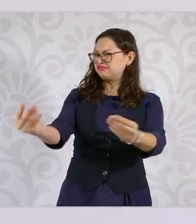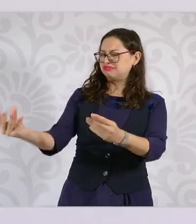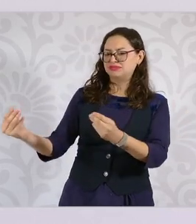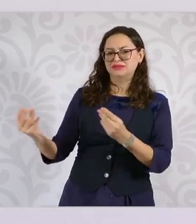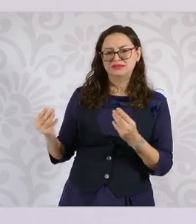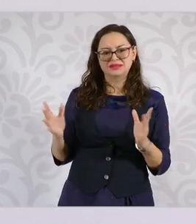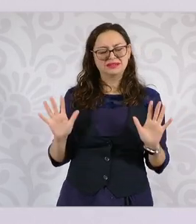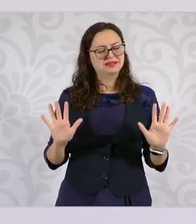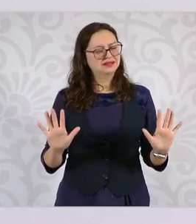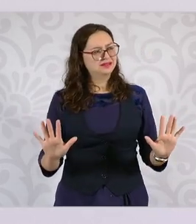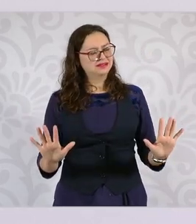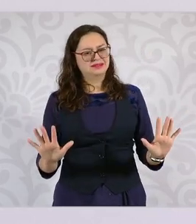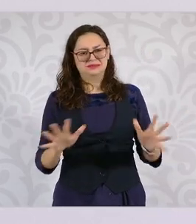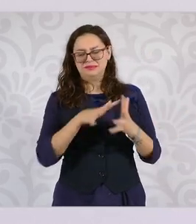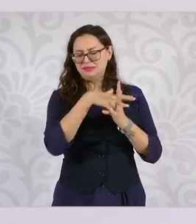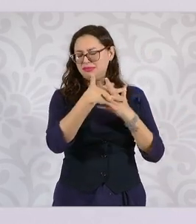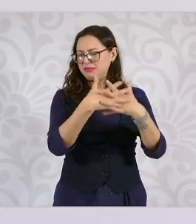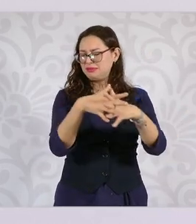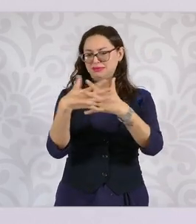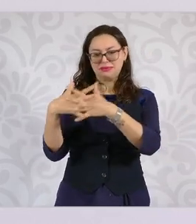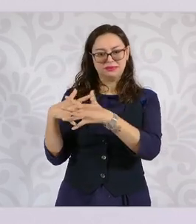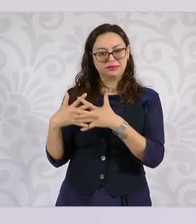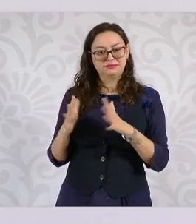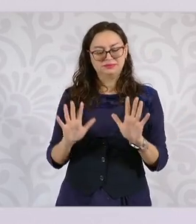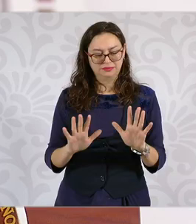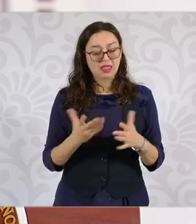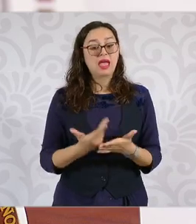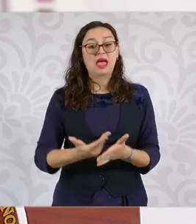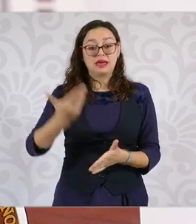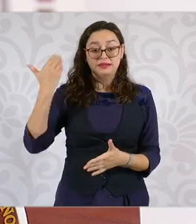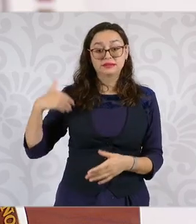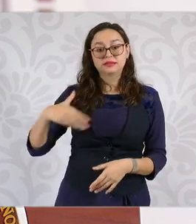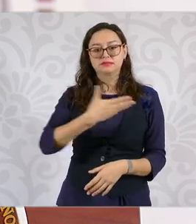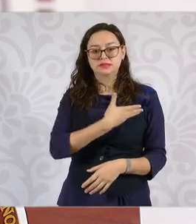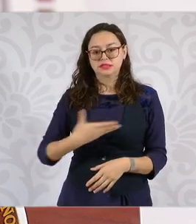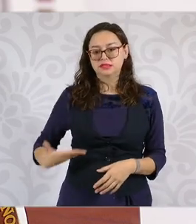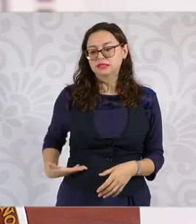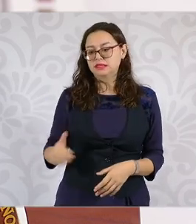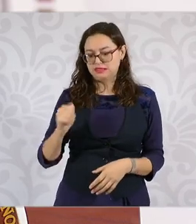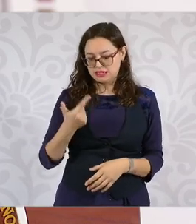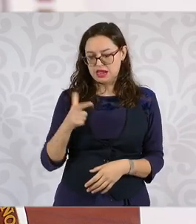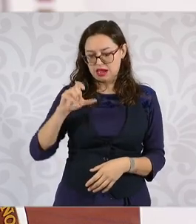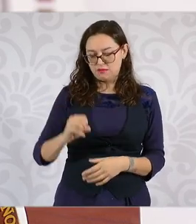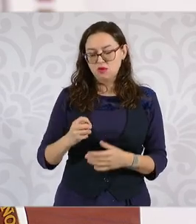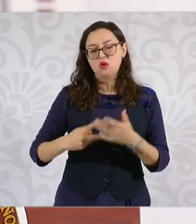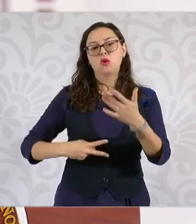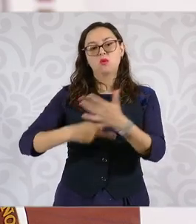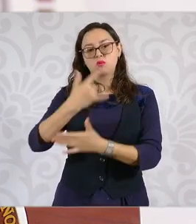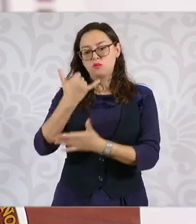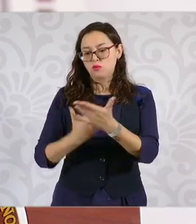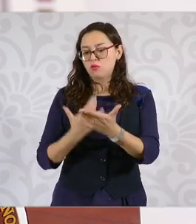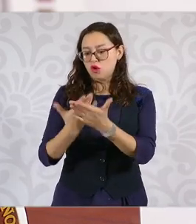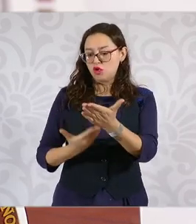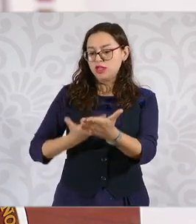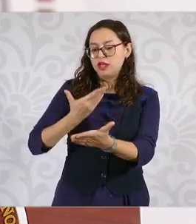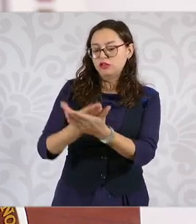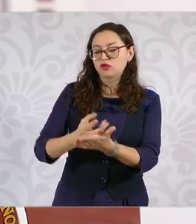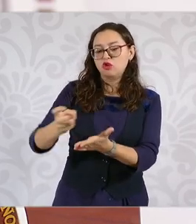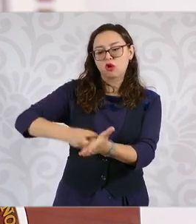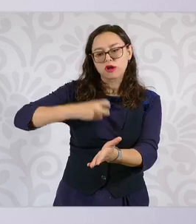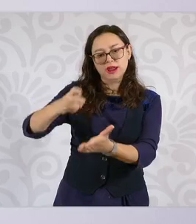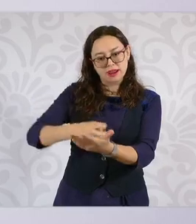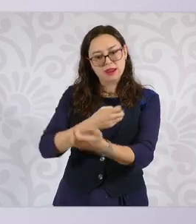Se avanzó mucho con el presidente López Obrador, con la nueva escuela mexicana, también en educación media superior,